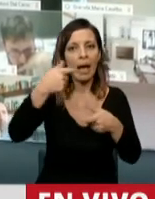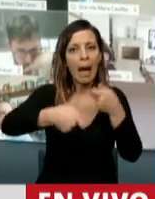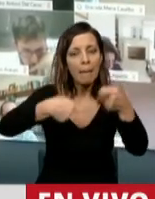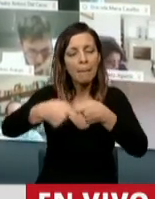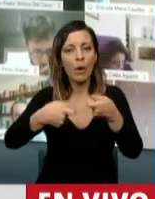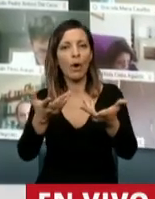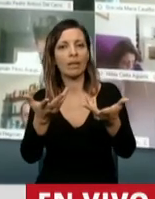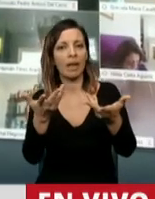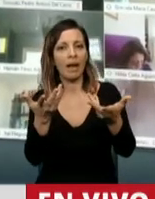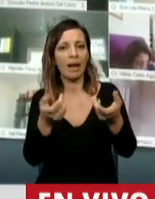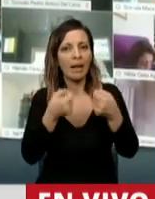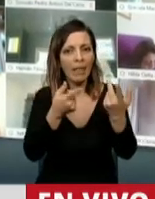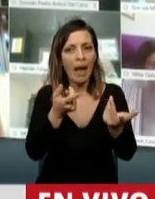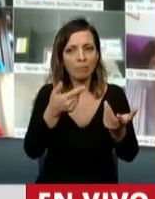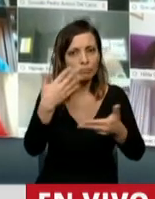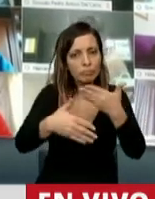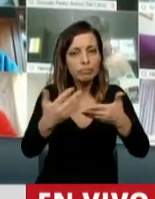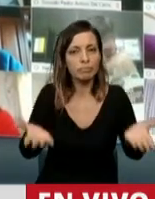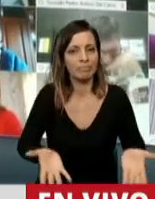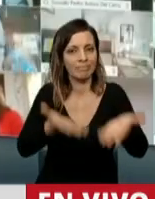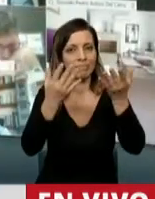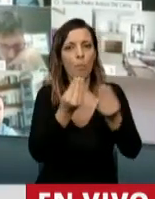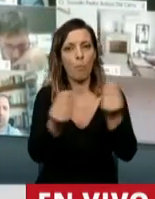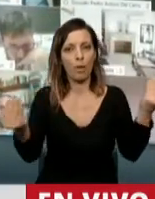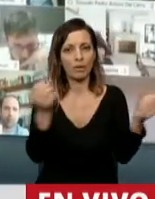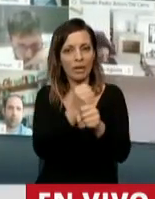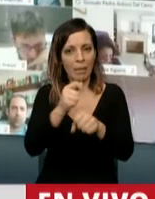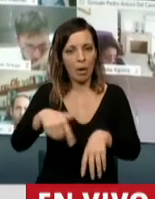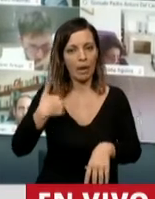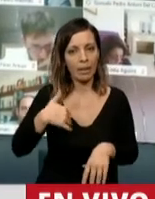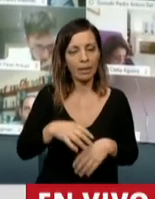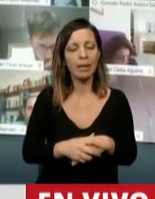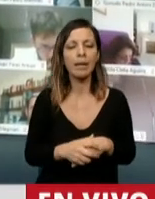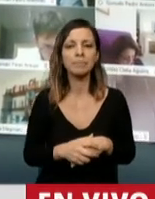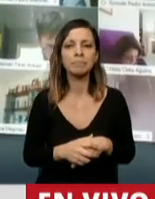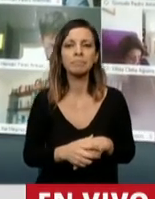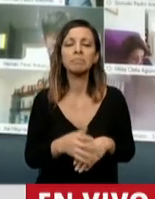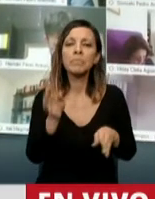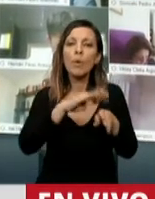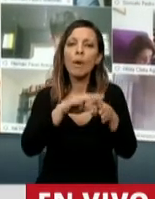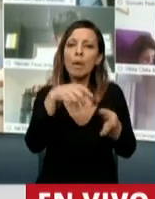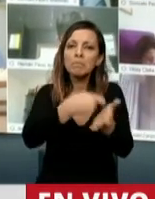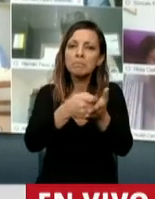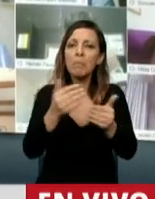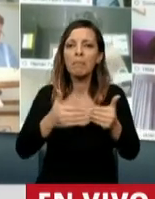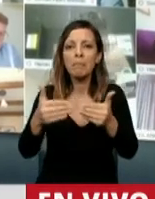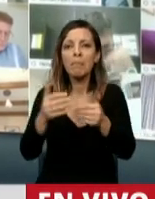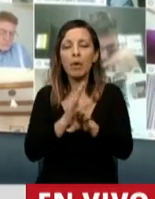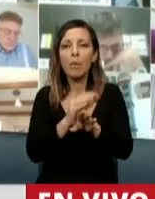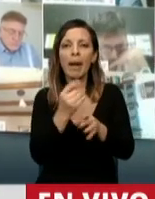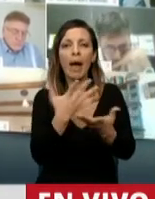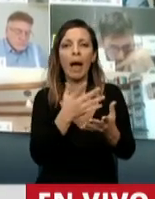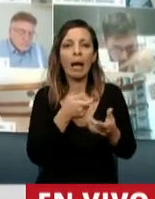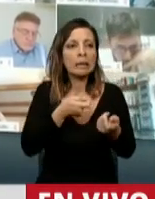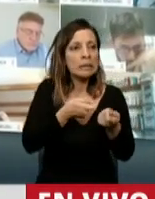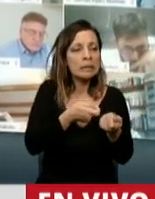que arriesgan, a los que generan empleo en la Argentina. Una moratoria para sacarle el pie de encima por parte del Estado